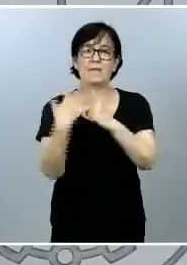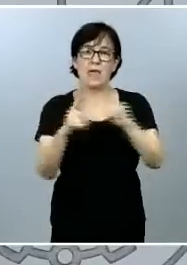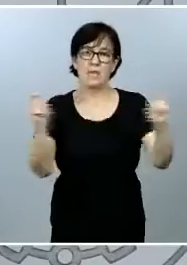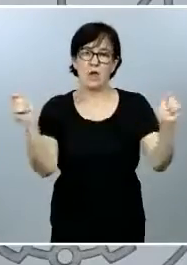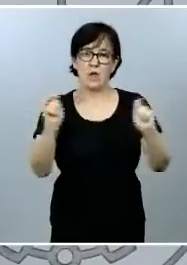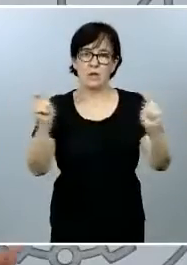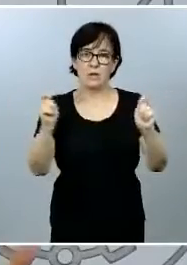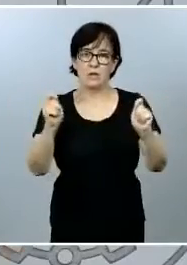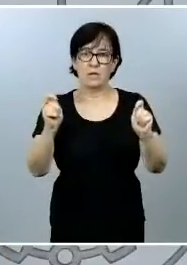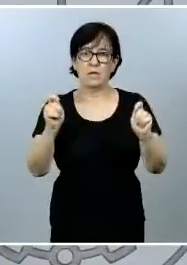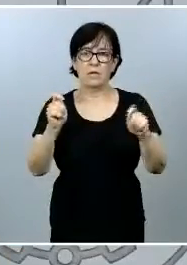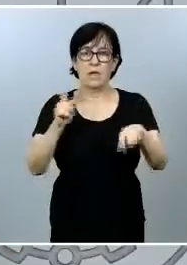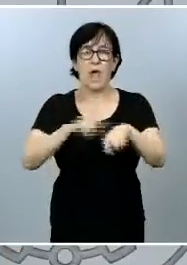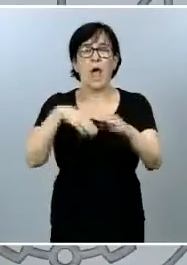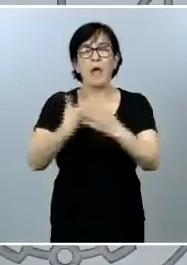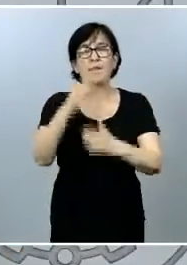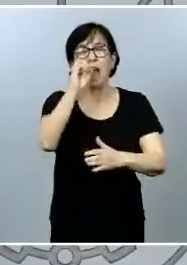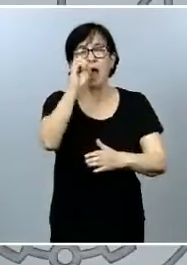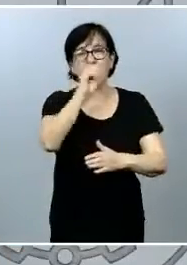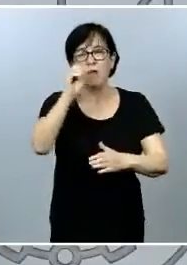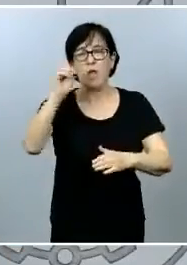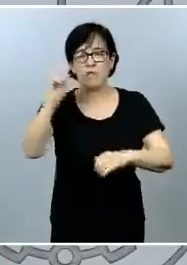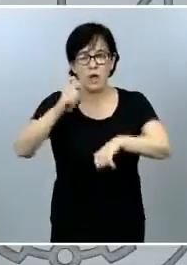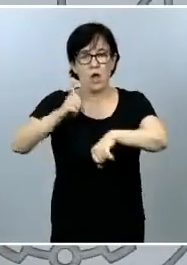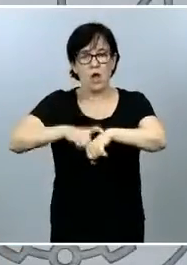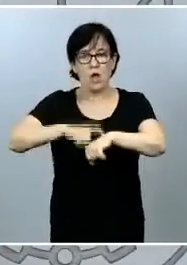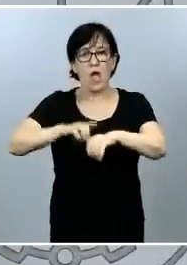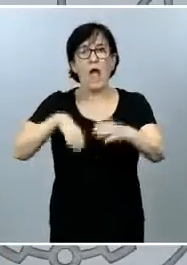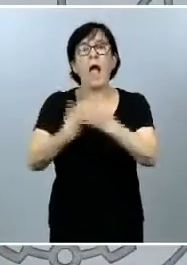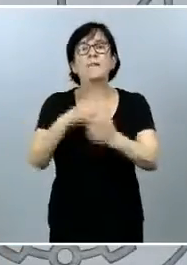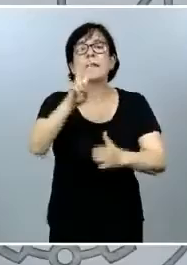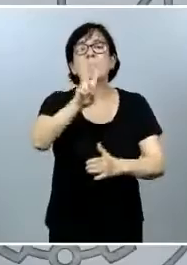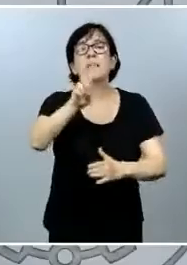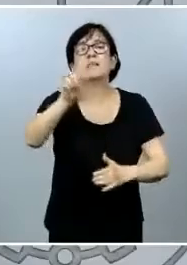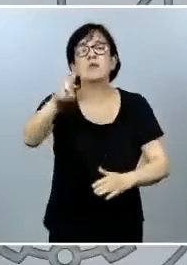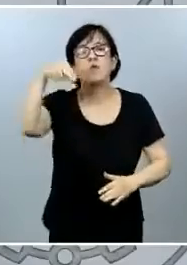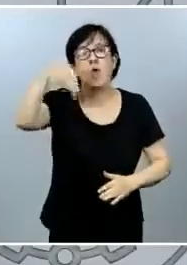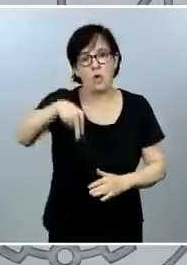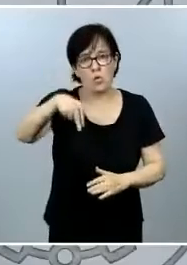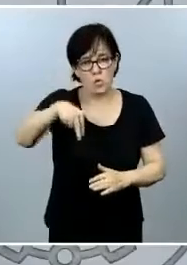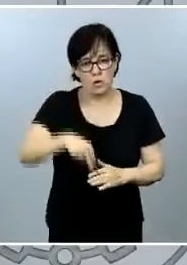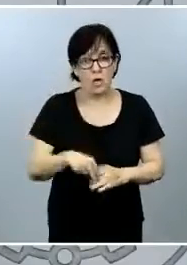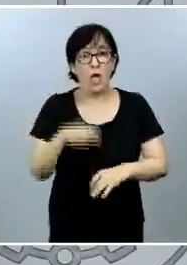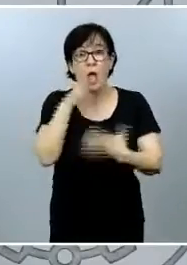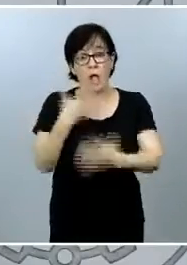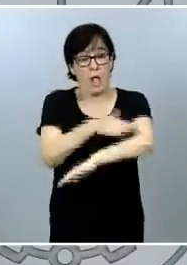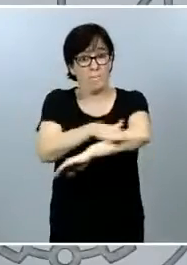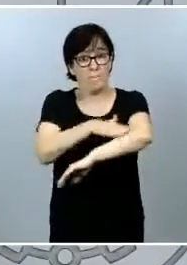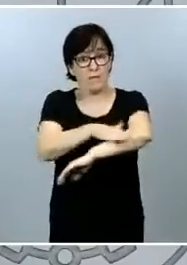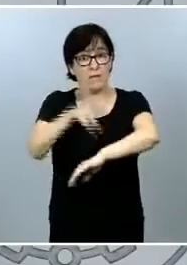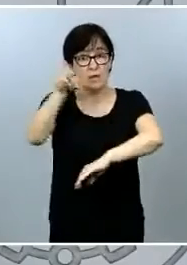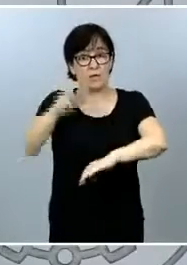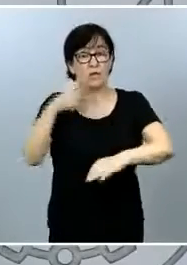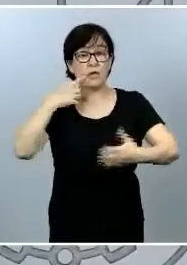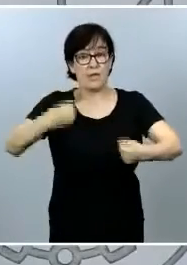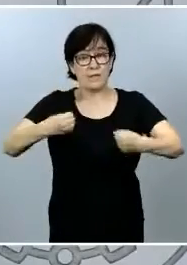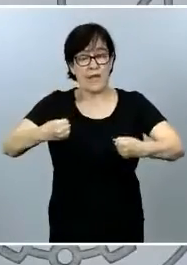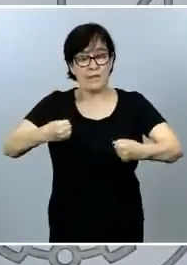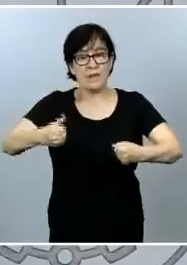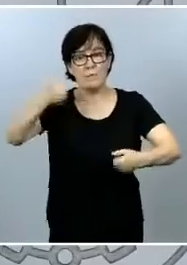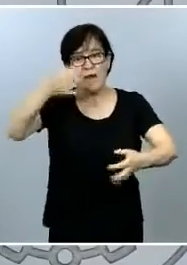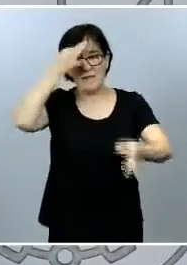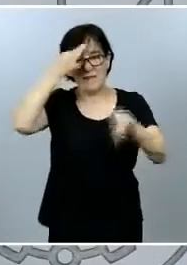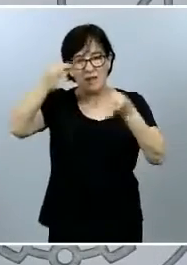sobre las cuestiones nuevas, las innovaciones que plantea este nuevo texto legal. Sí quiero decirles que este Gobierno